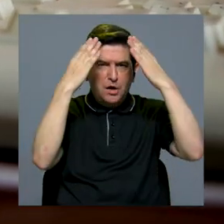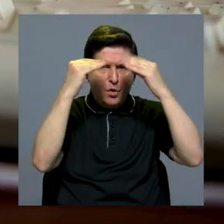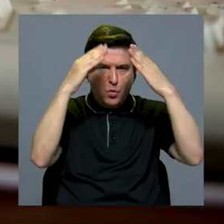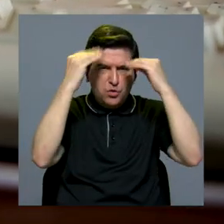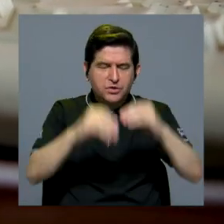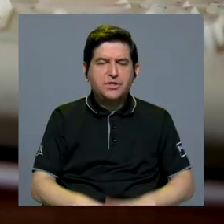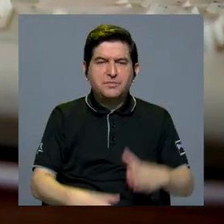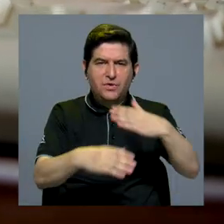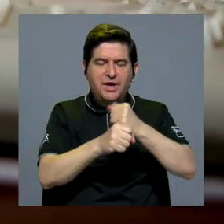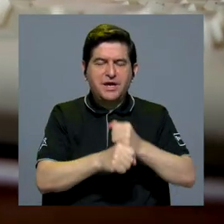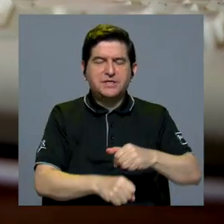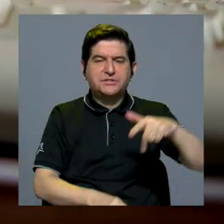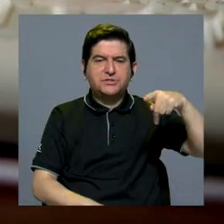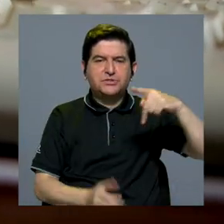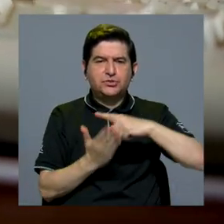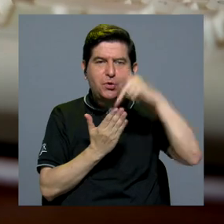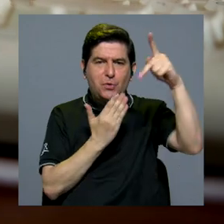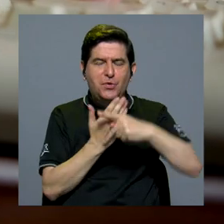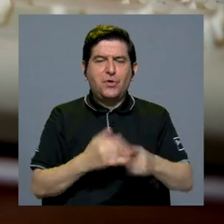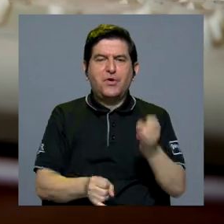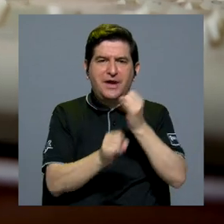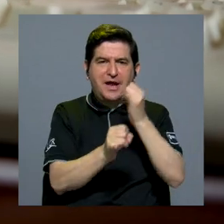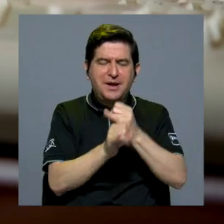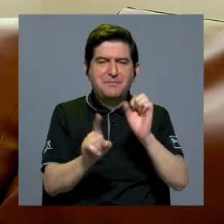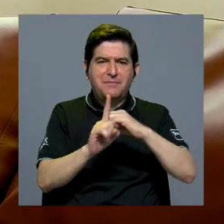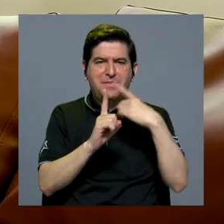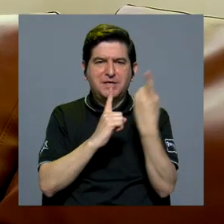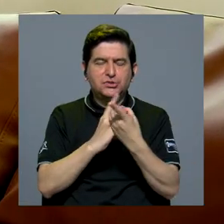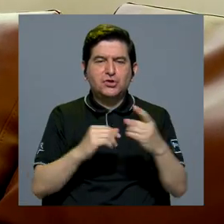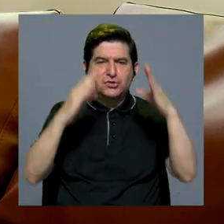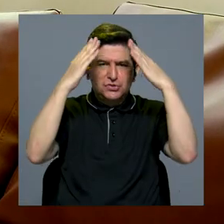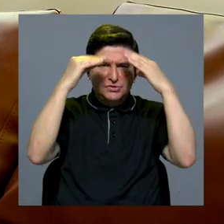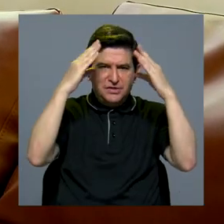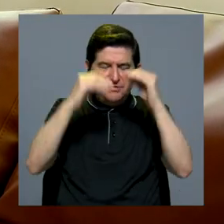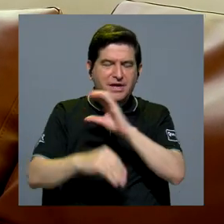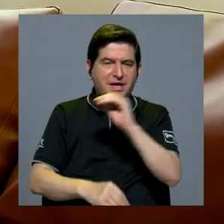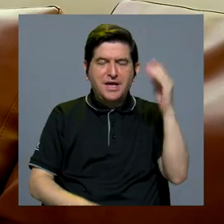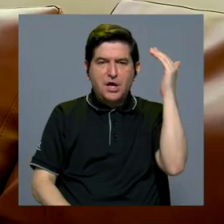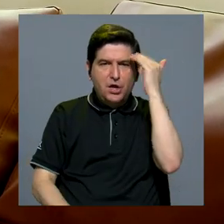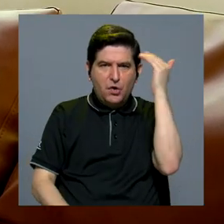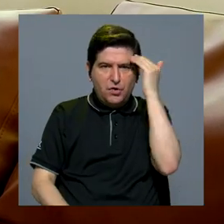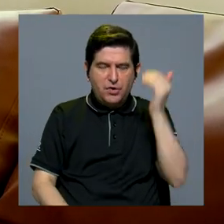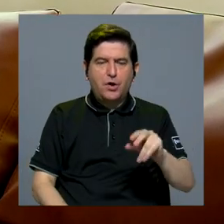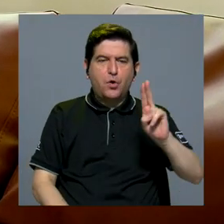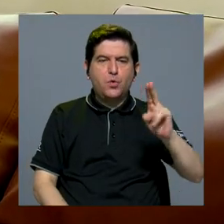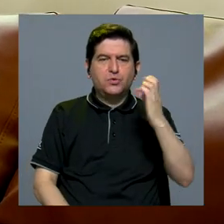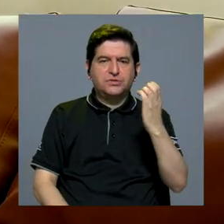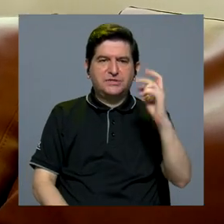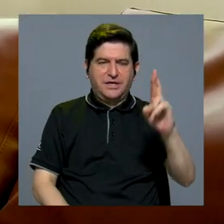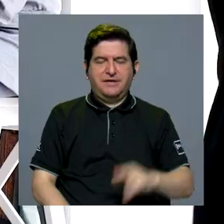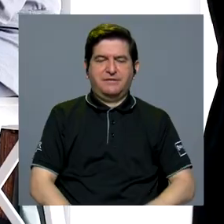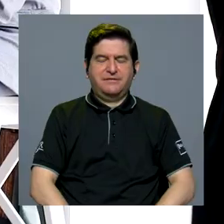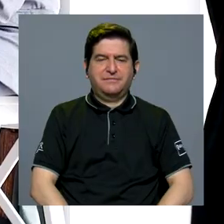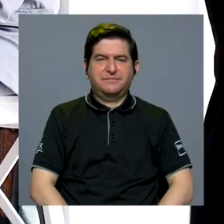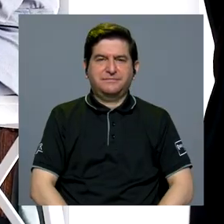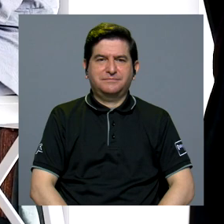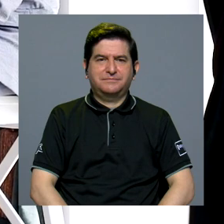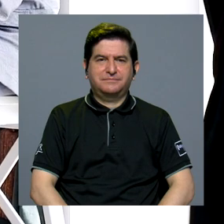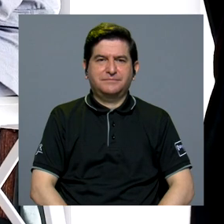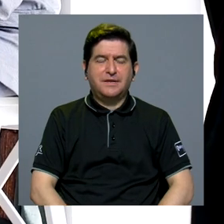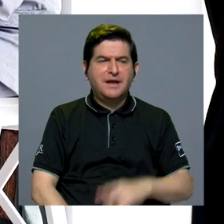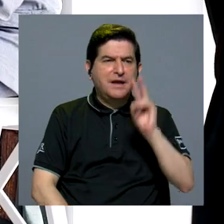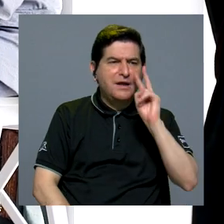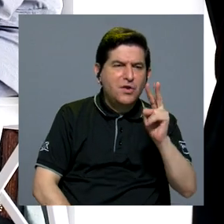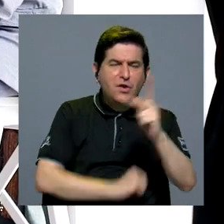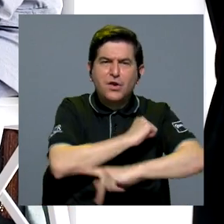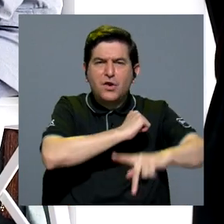evidencia el último informe emitido por el Programa Institucional Sociedad de la Información y el Conocimiento de la UCR